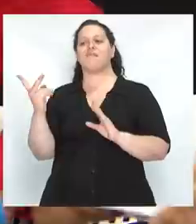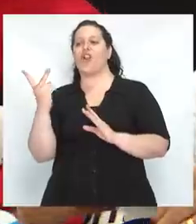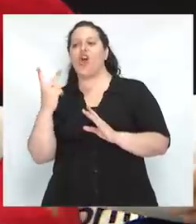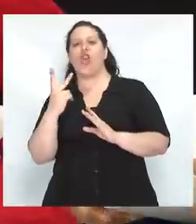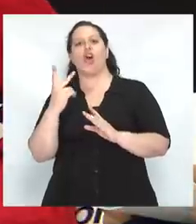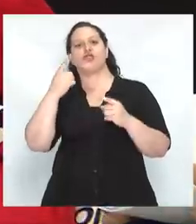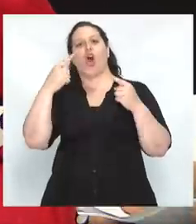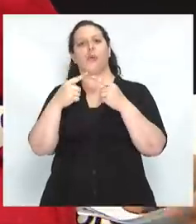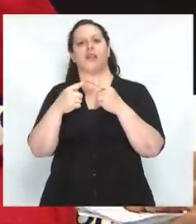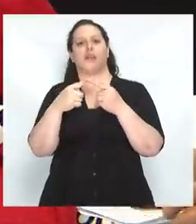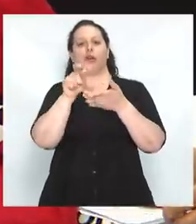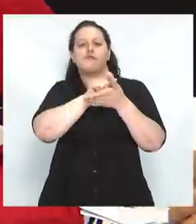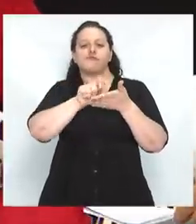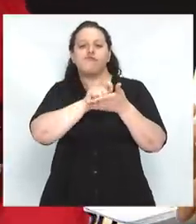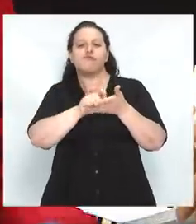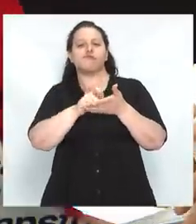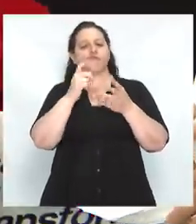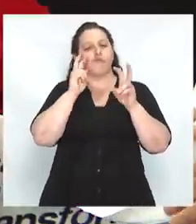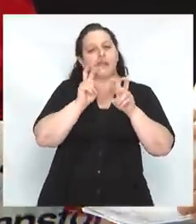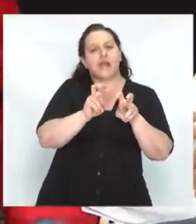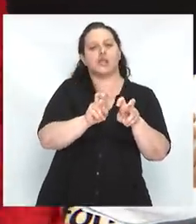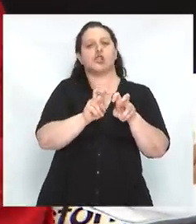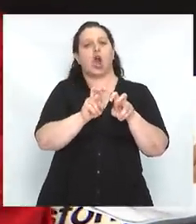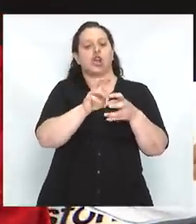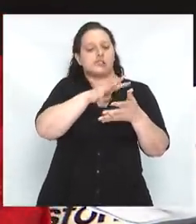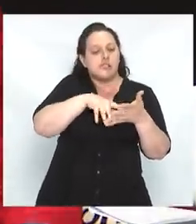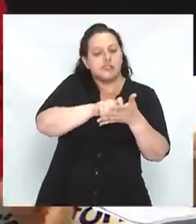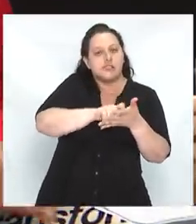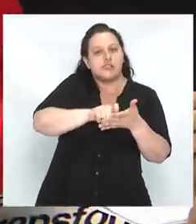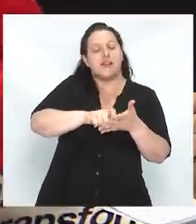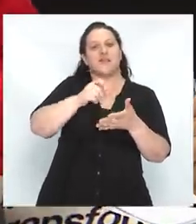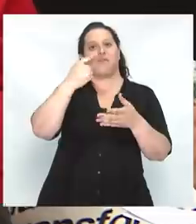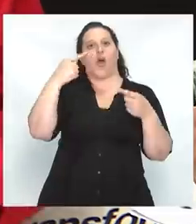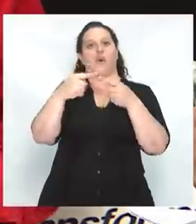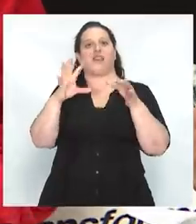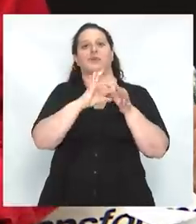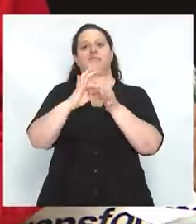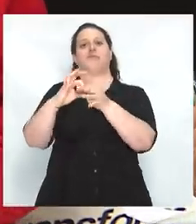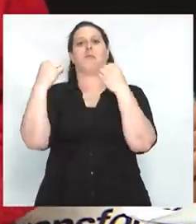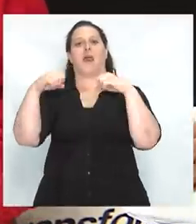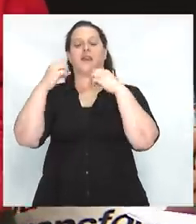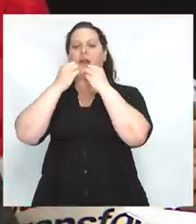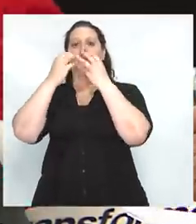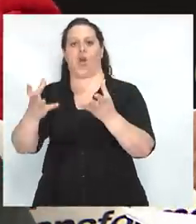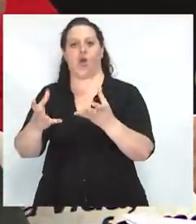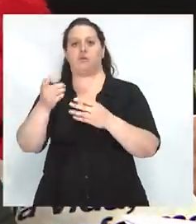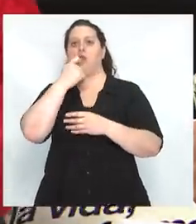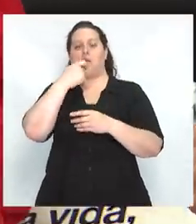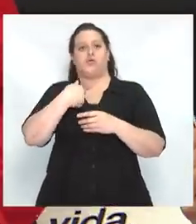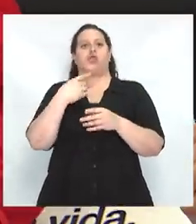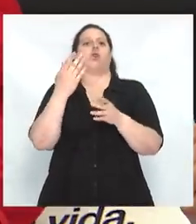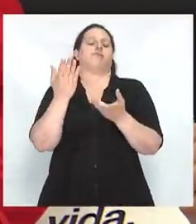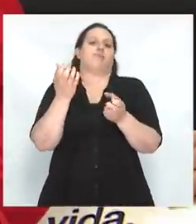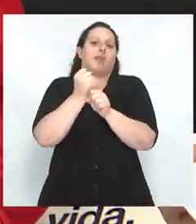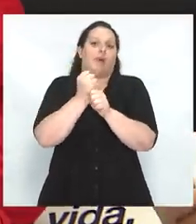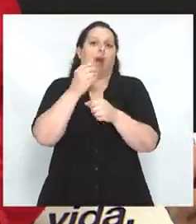para poder hacer una mejor práctica. No entendemos, yo por lo menos desde la academia no entiendo que un panadero